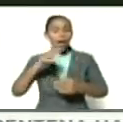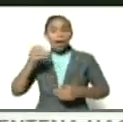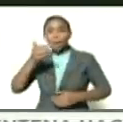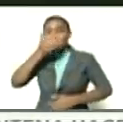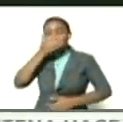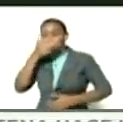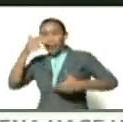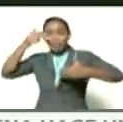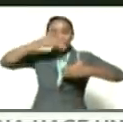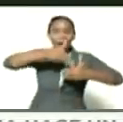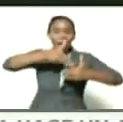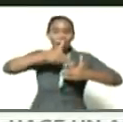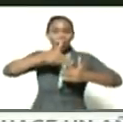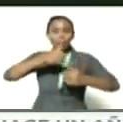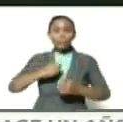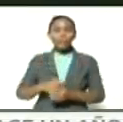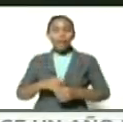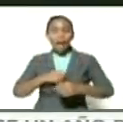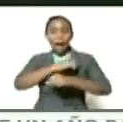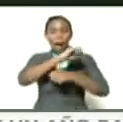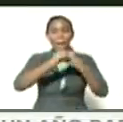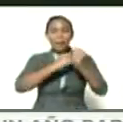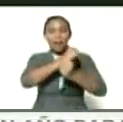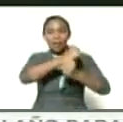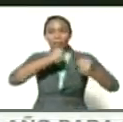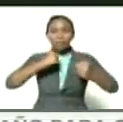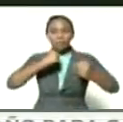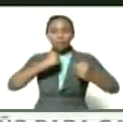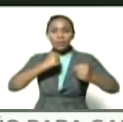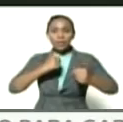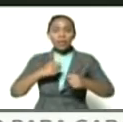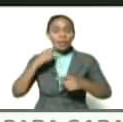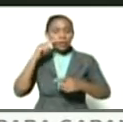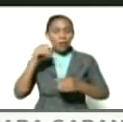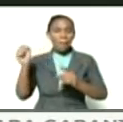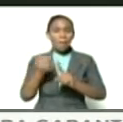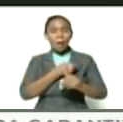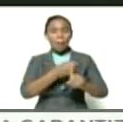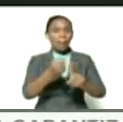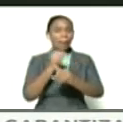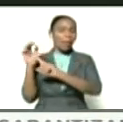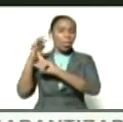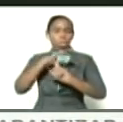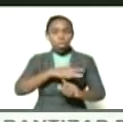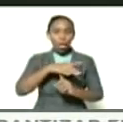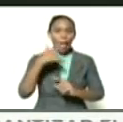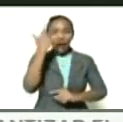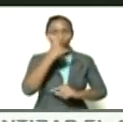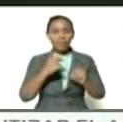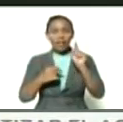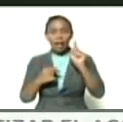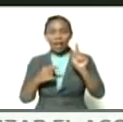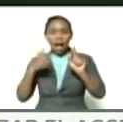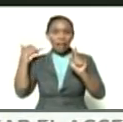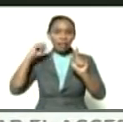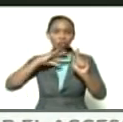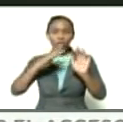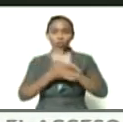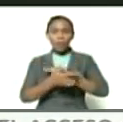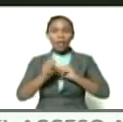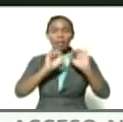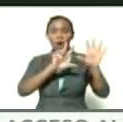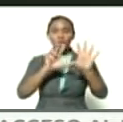amarrados vejados torturados y humillados del África entre